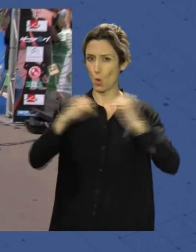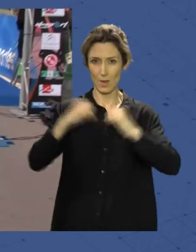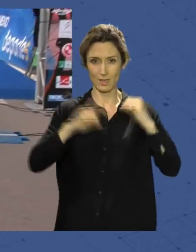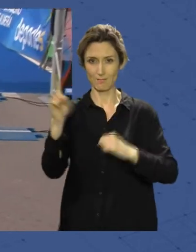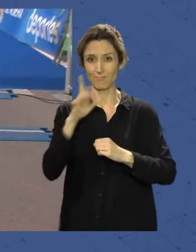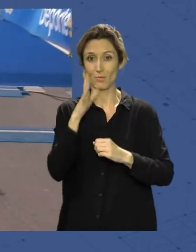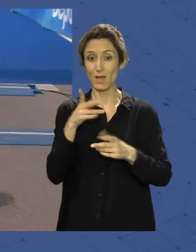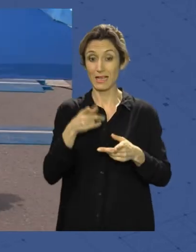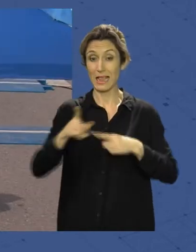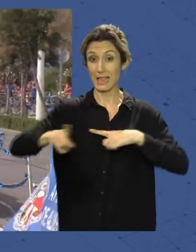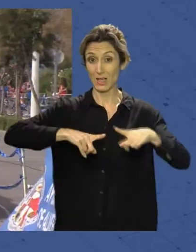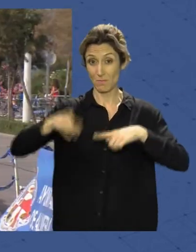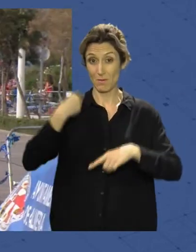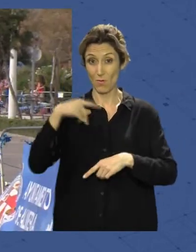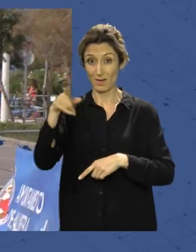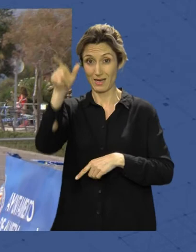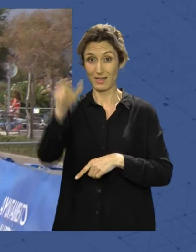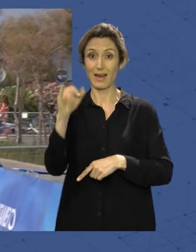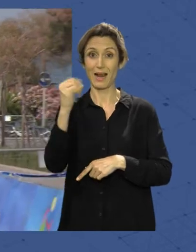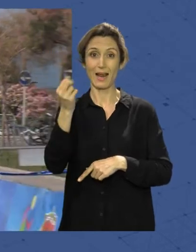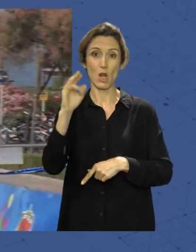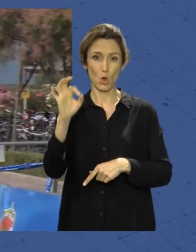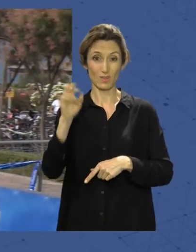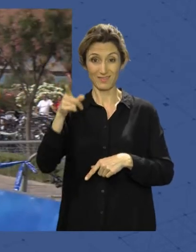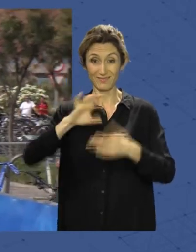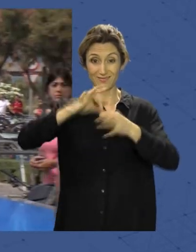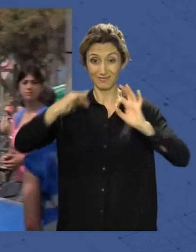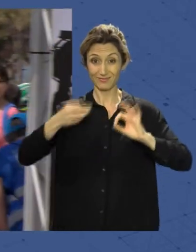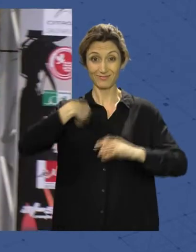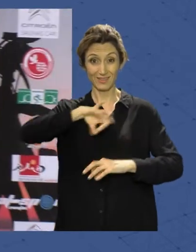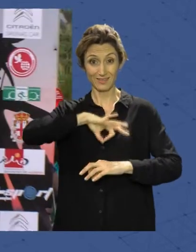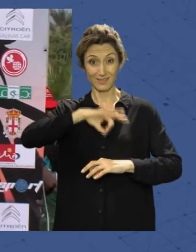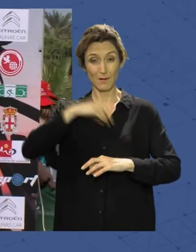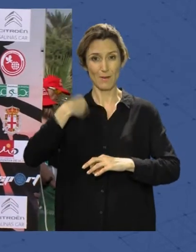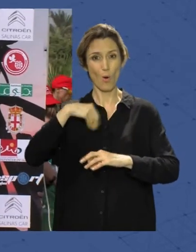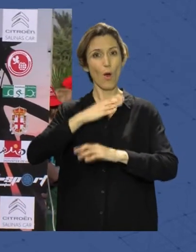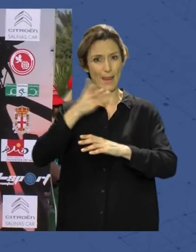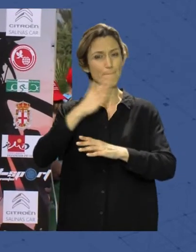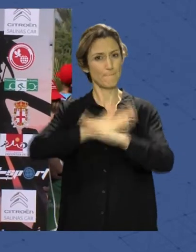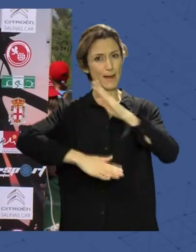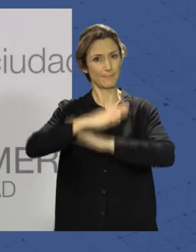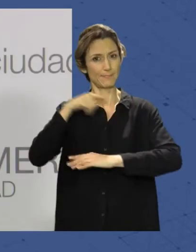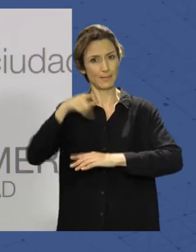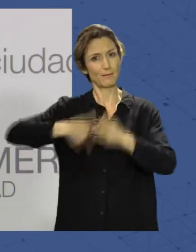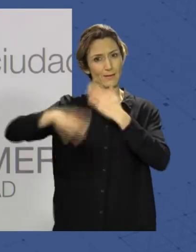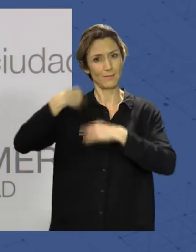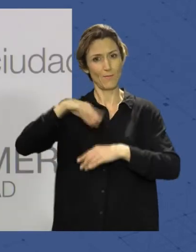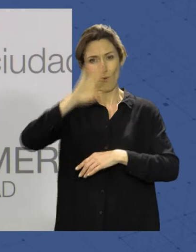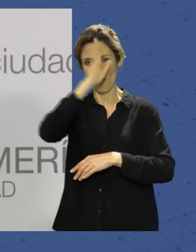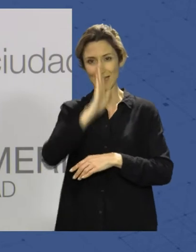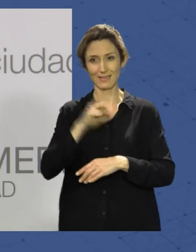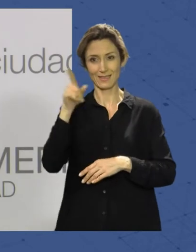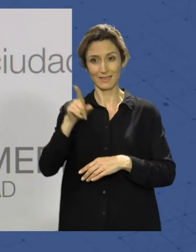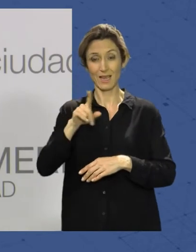dirigida por el propio Jairo Ruiz, medallista paralímpico en Río de Janeiro. Será una hora antes, a las 9 de la mañana. Es un